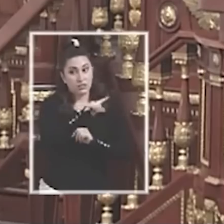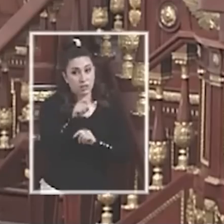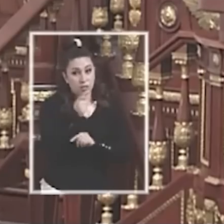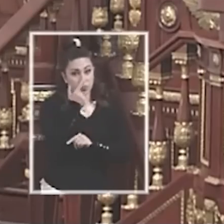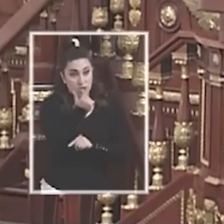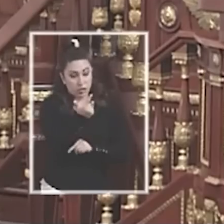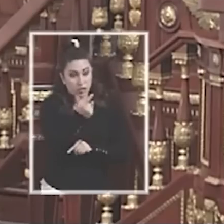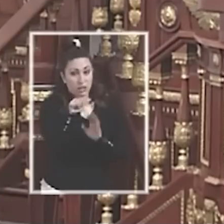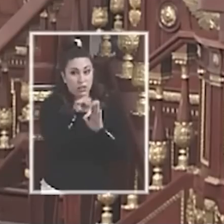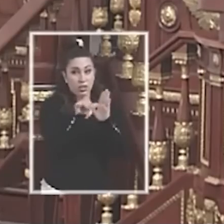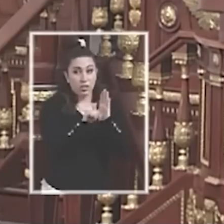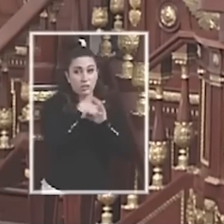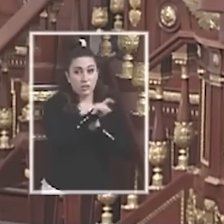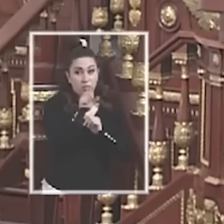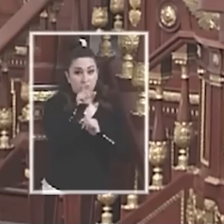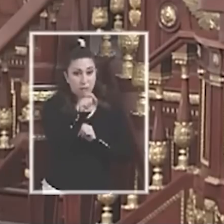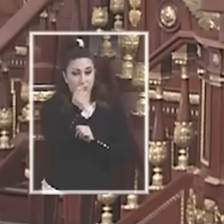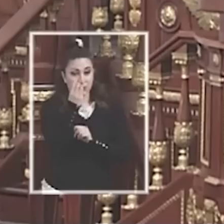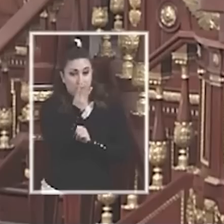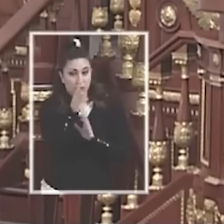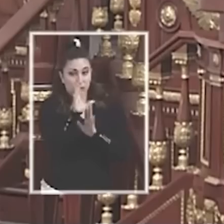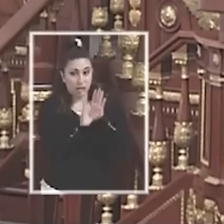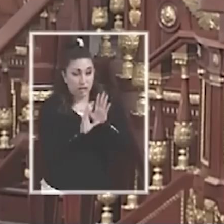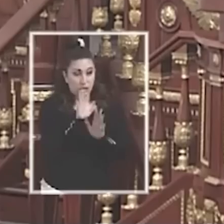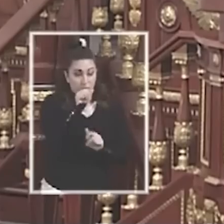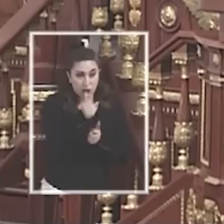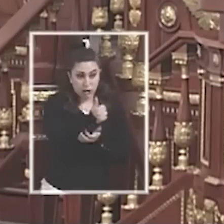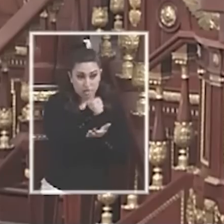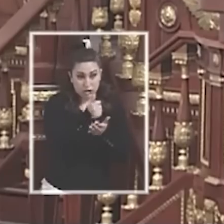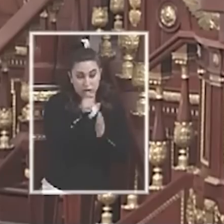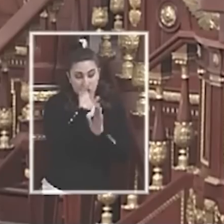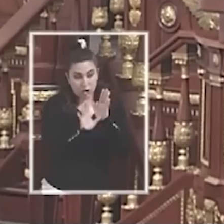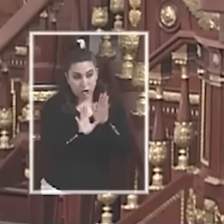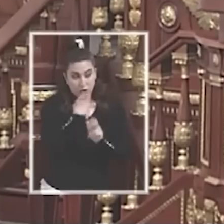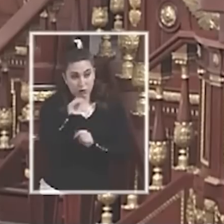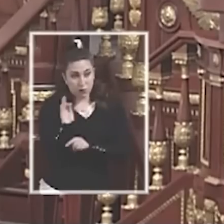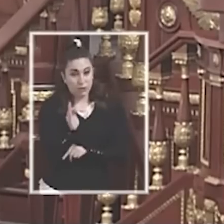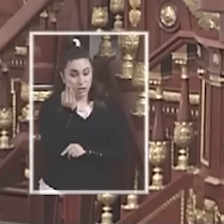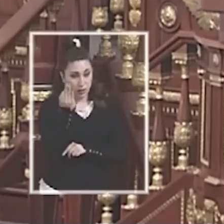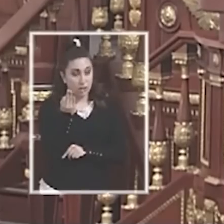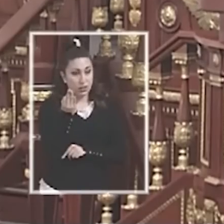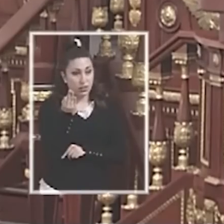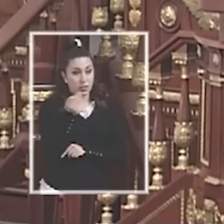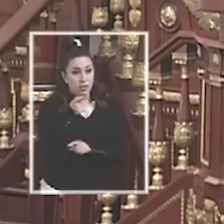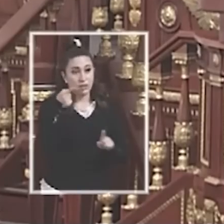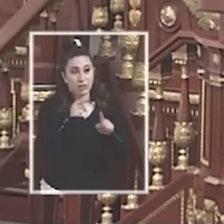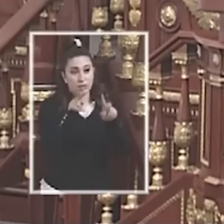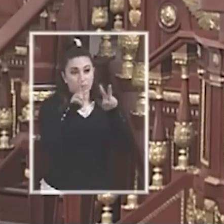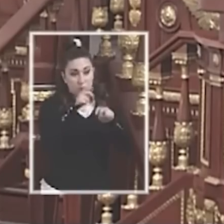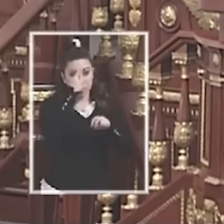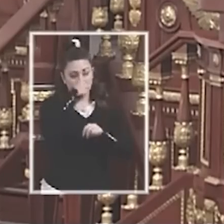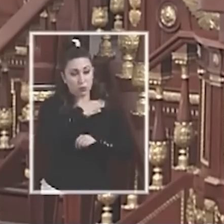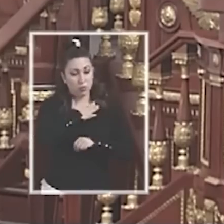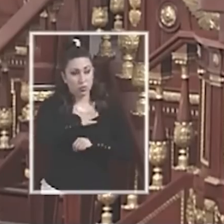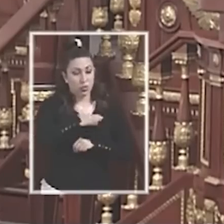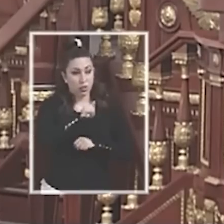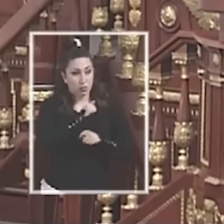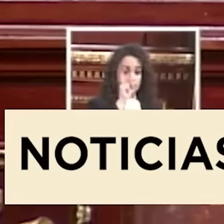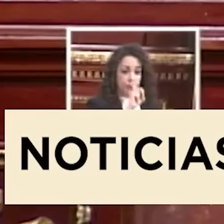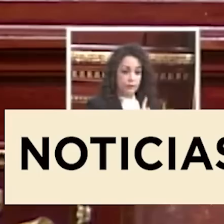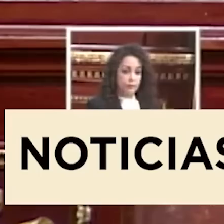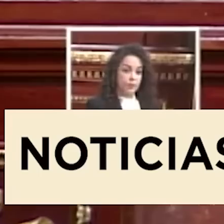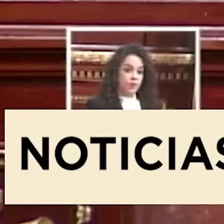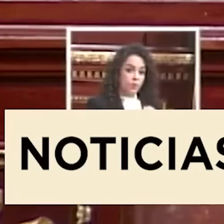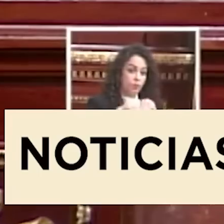implica que el Congreso se constituya en colegio electoral para hacer la elección. Por separado, el coordinador de la bancada del